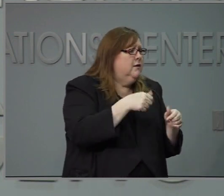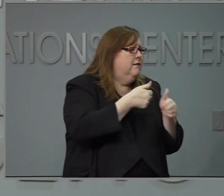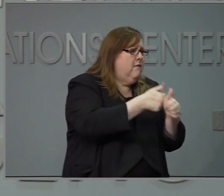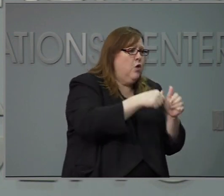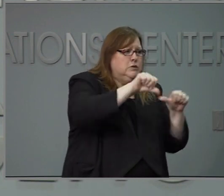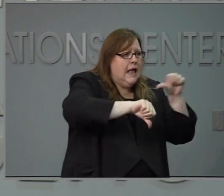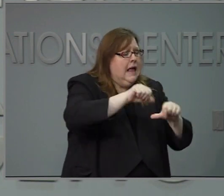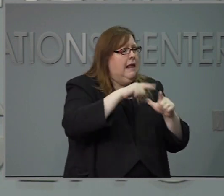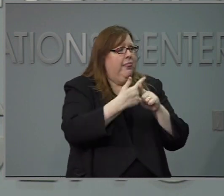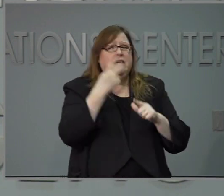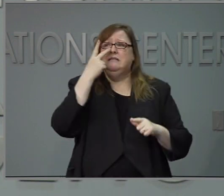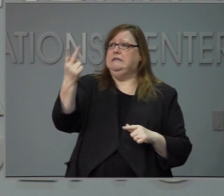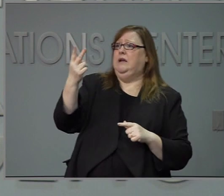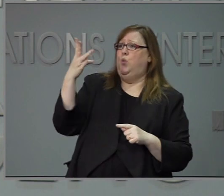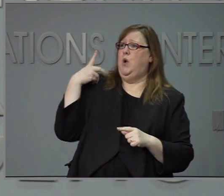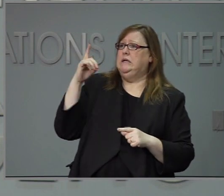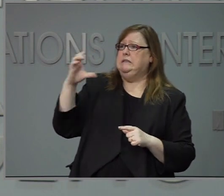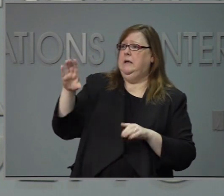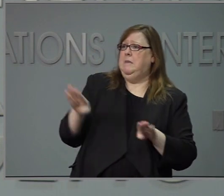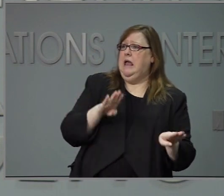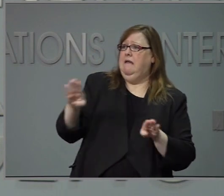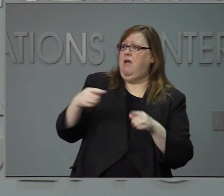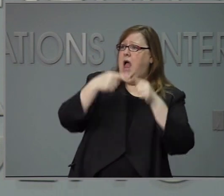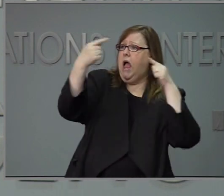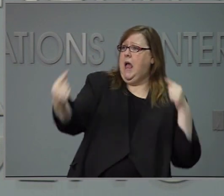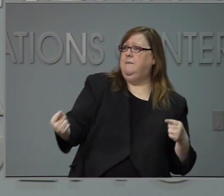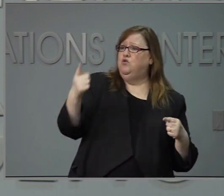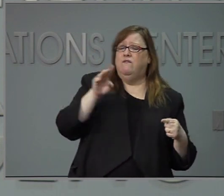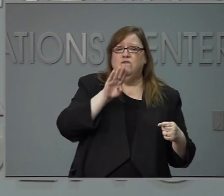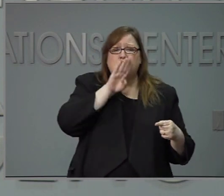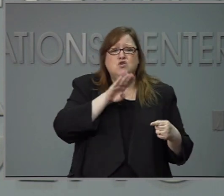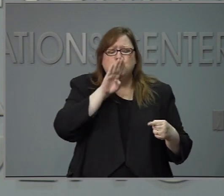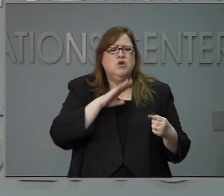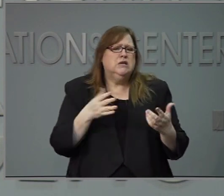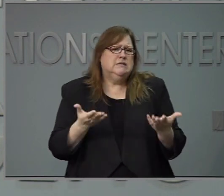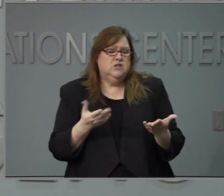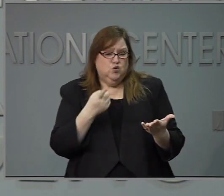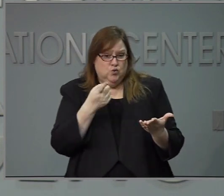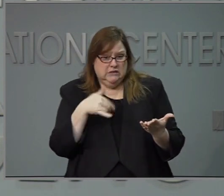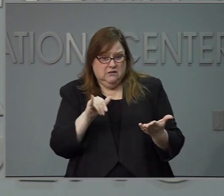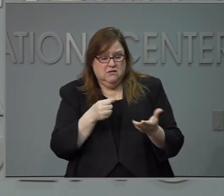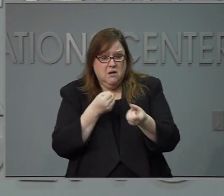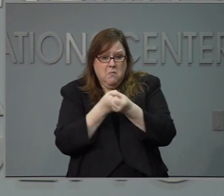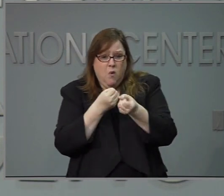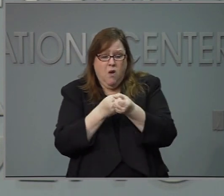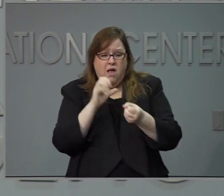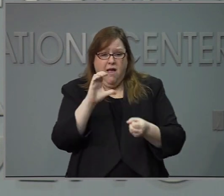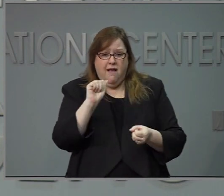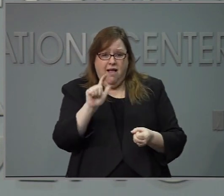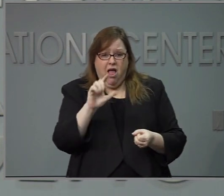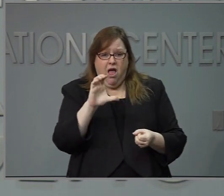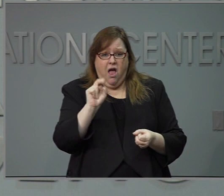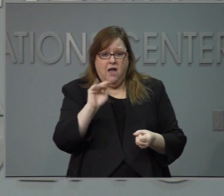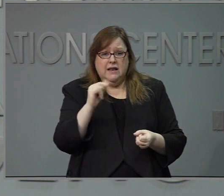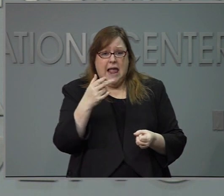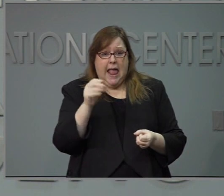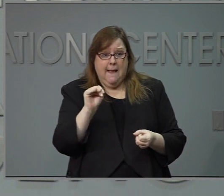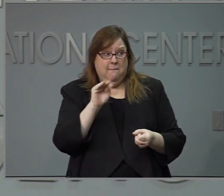el mensaje. ¿Y cómo pueden los de decir dar el apoyo?